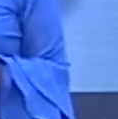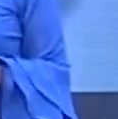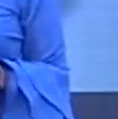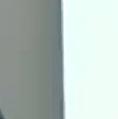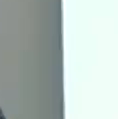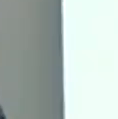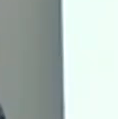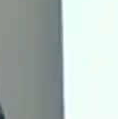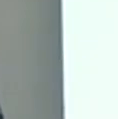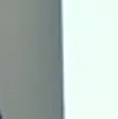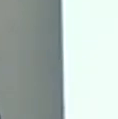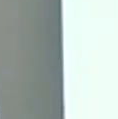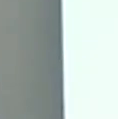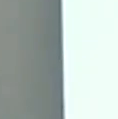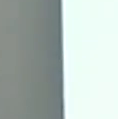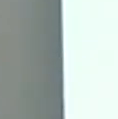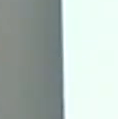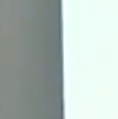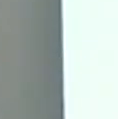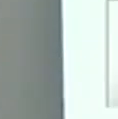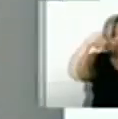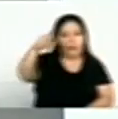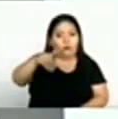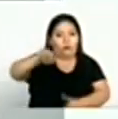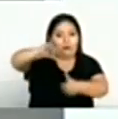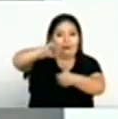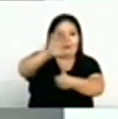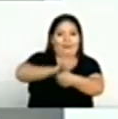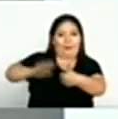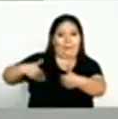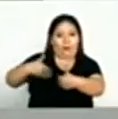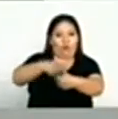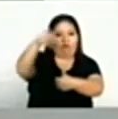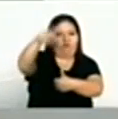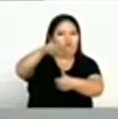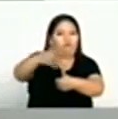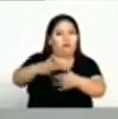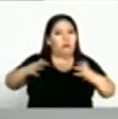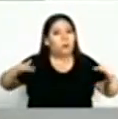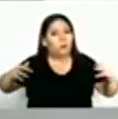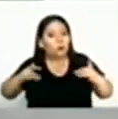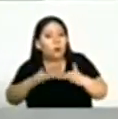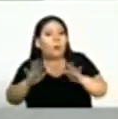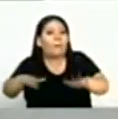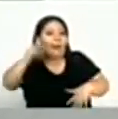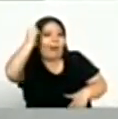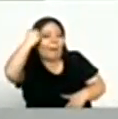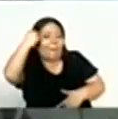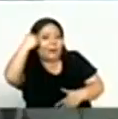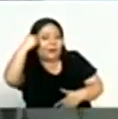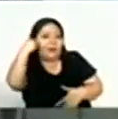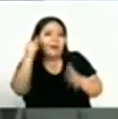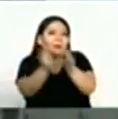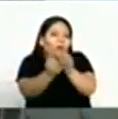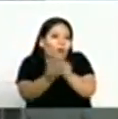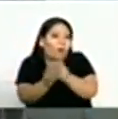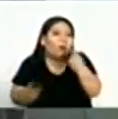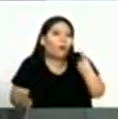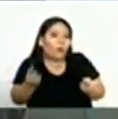Contarles ahora que los ministros de educación de la región se reunieron para abordar los problemas de aprendizaje frente al sector